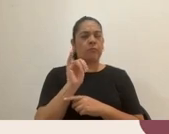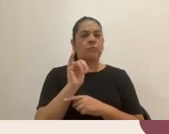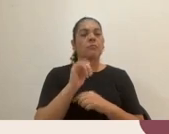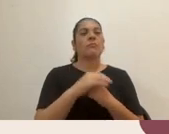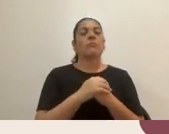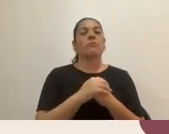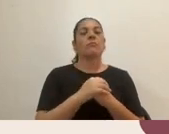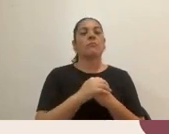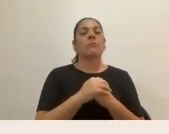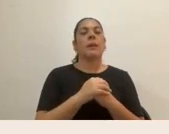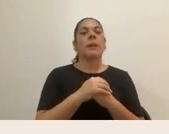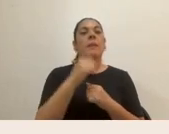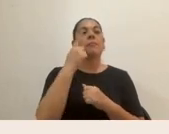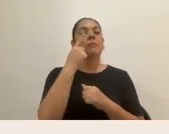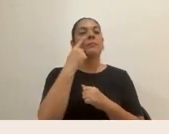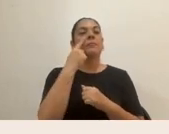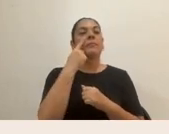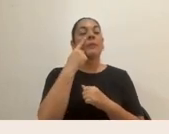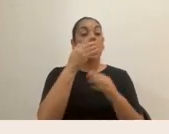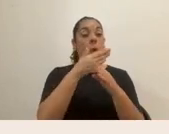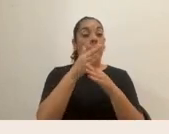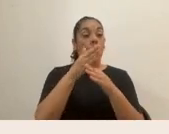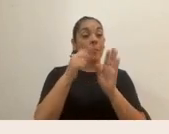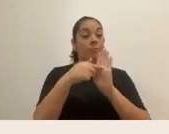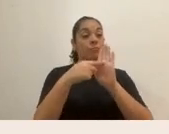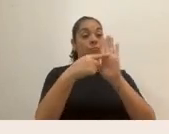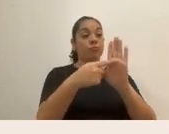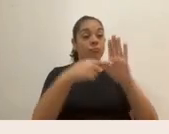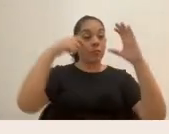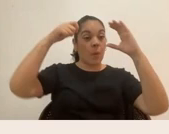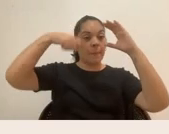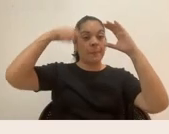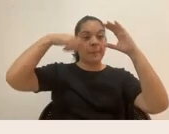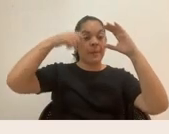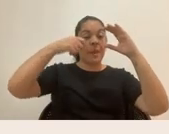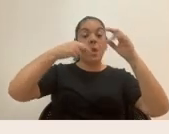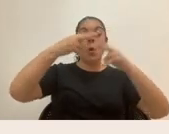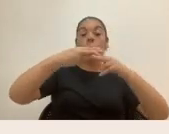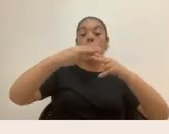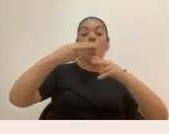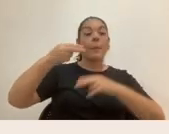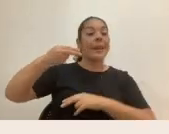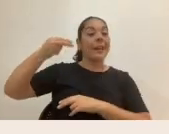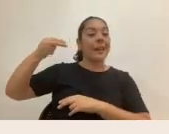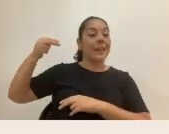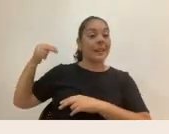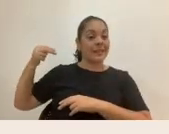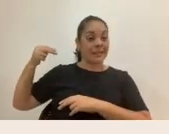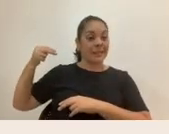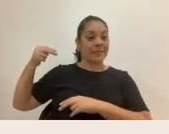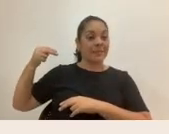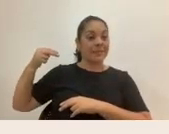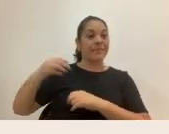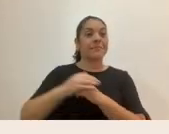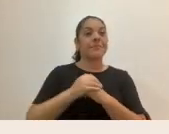a compartir un video. Un video que se llama La herencia. Y acá me gustaría que lo